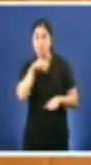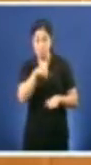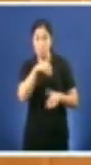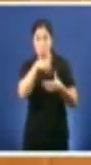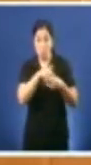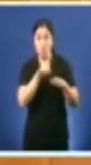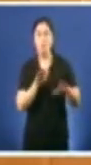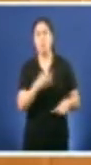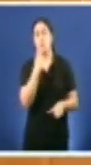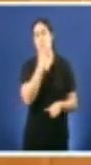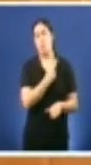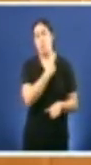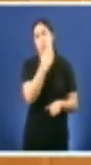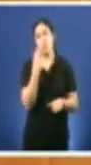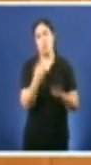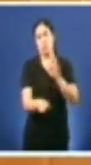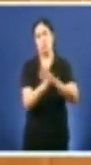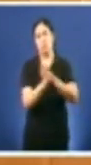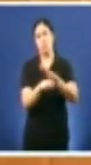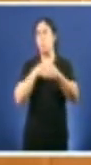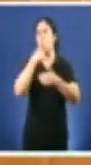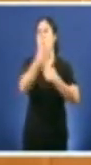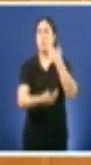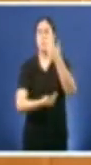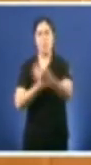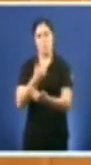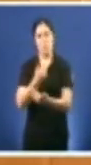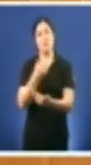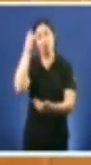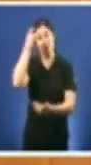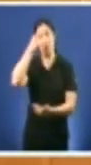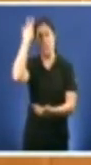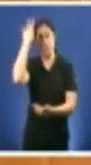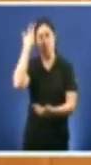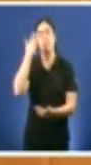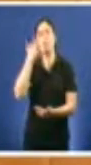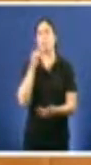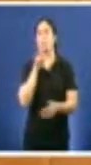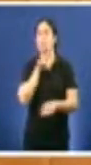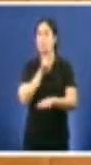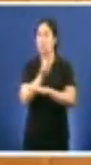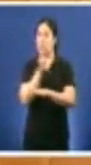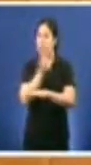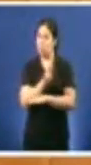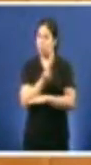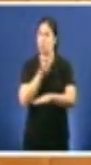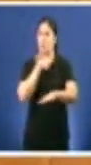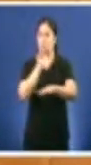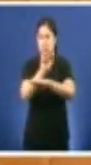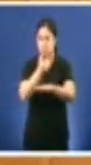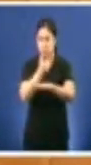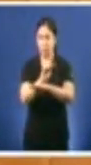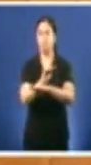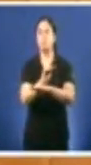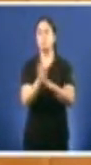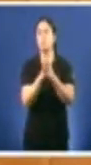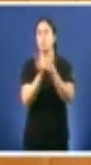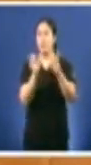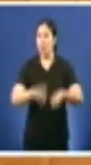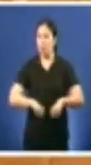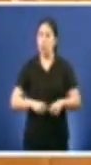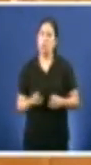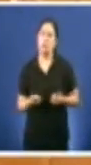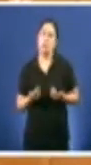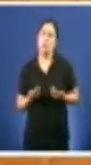Parlamento de Galicia Aposta en marcha no menor tempo posible dos recursos para facer efectivos os acordos de dotación de servicios de